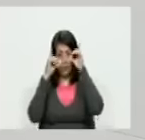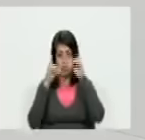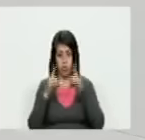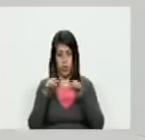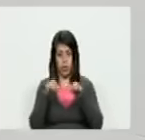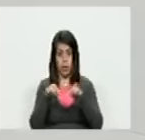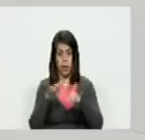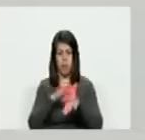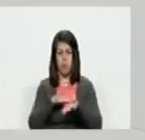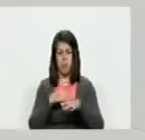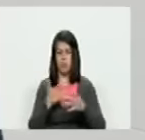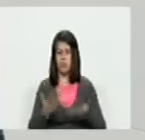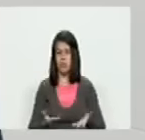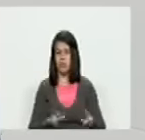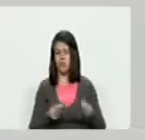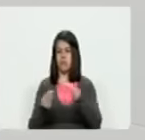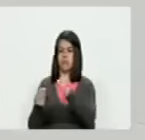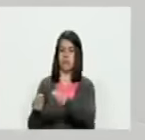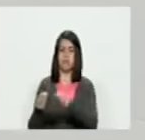¿por qué?